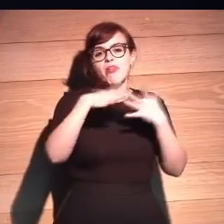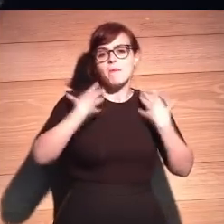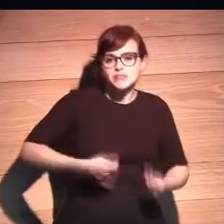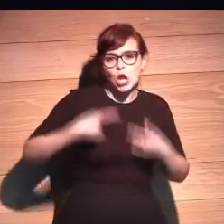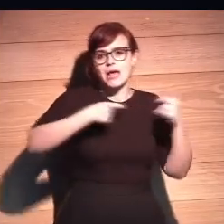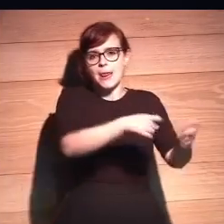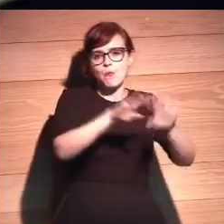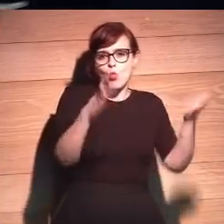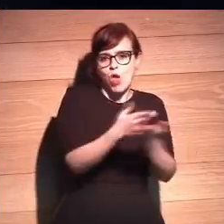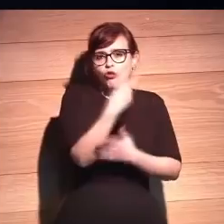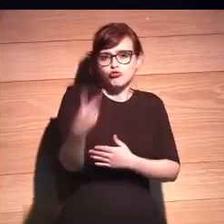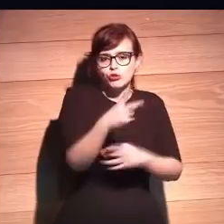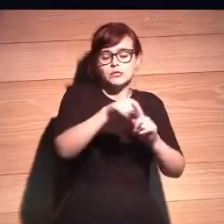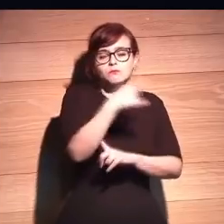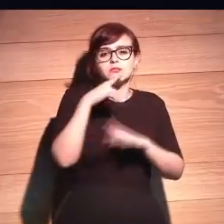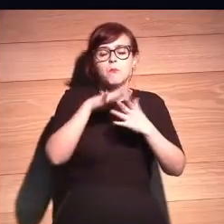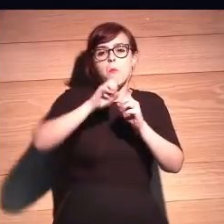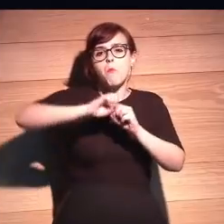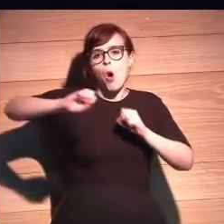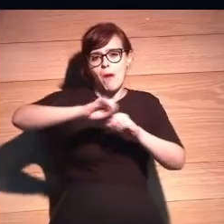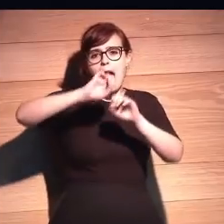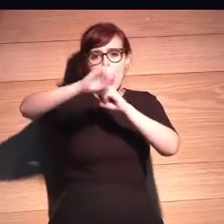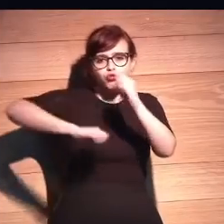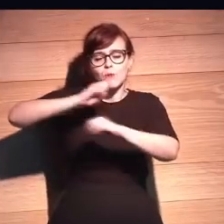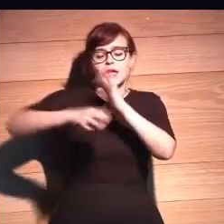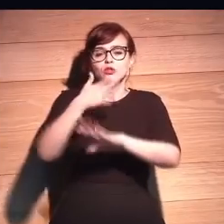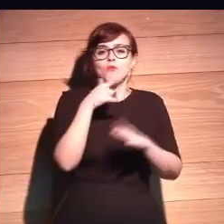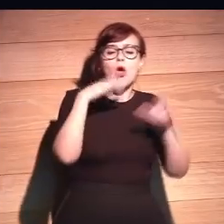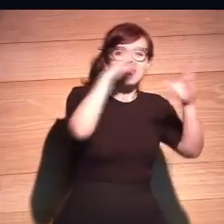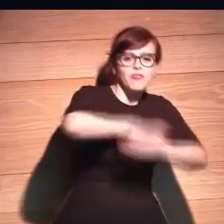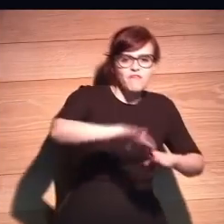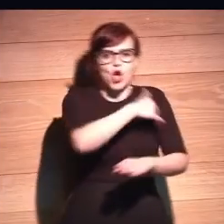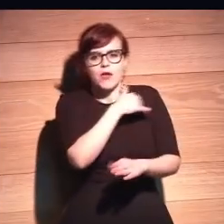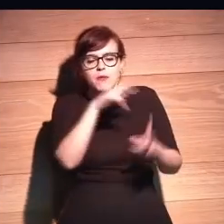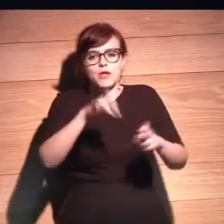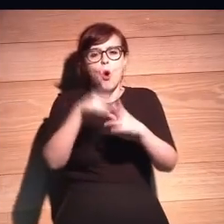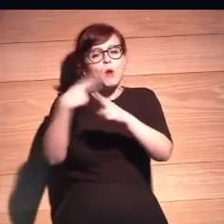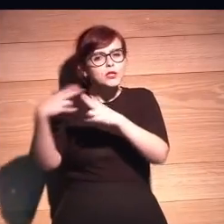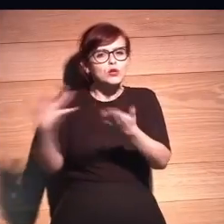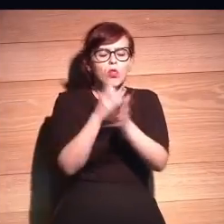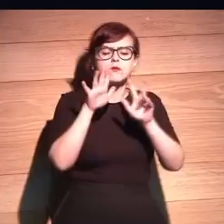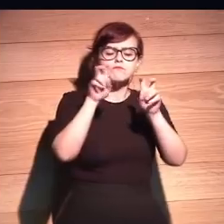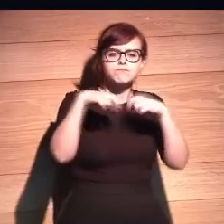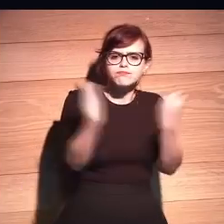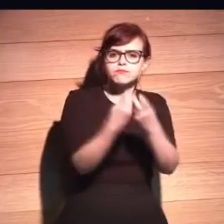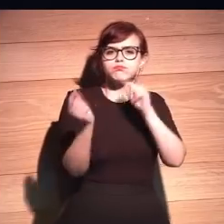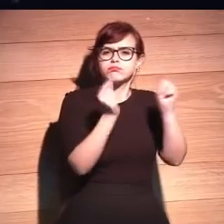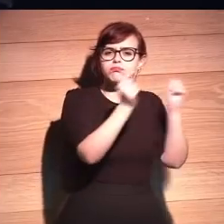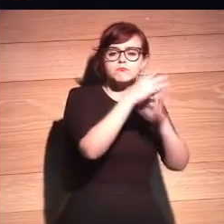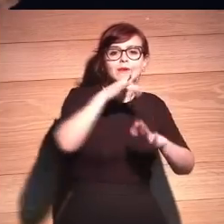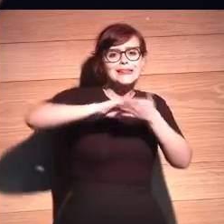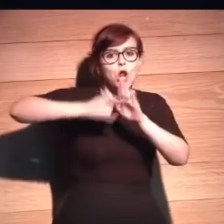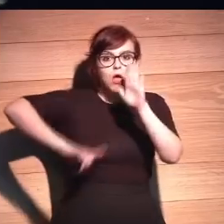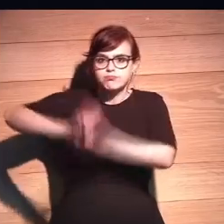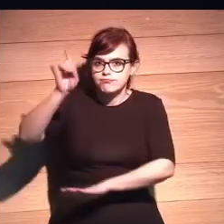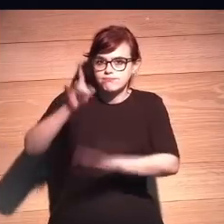lanzamiento de las bombas atómicas, reúna a grupo de empresarios, académicos, científicos y políticos a reflexionar sobre cómo el desarrollo tecnológico ha avanzado a